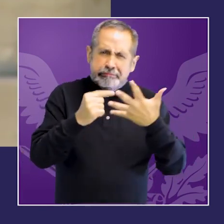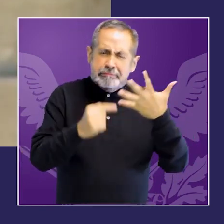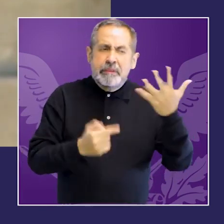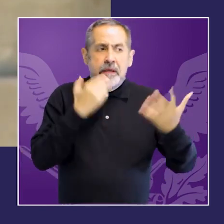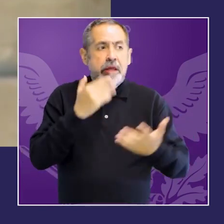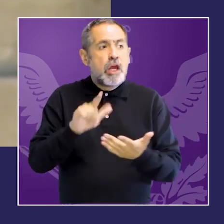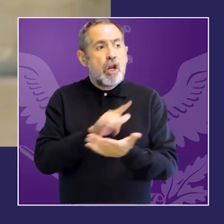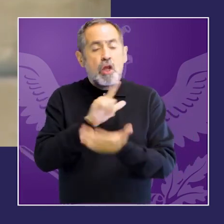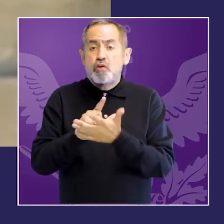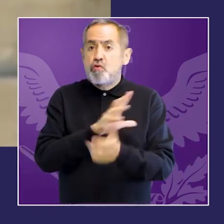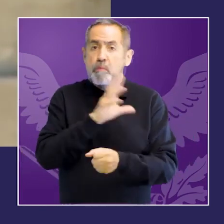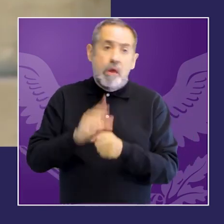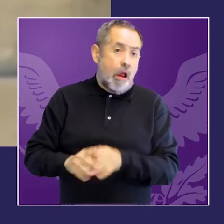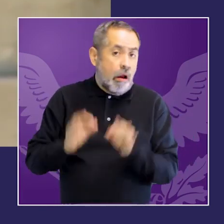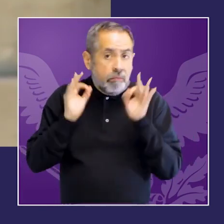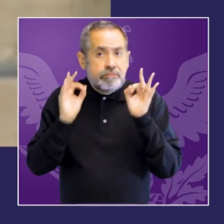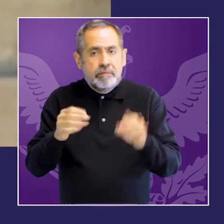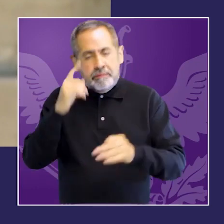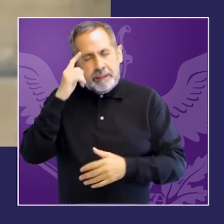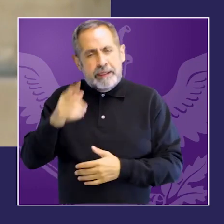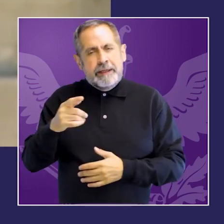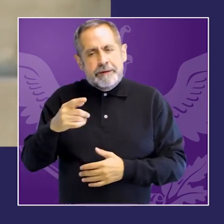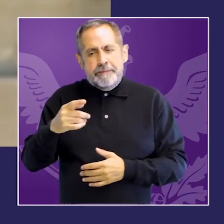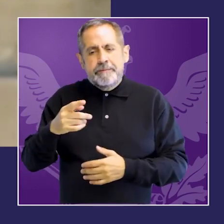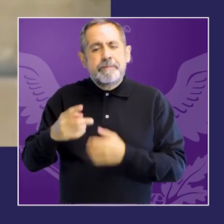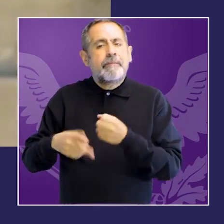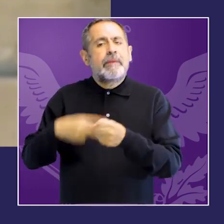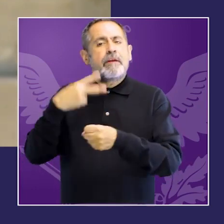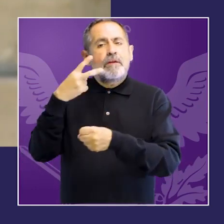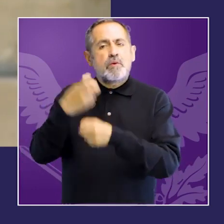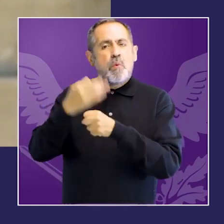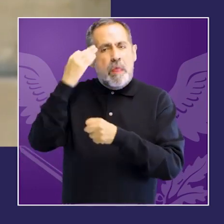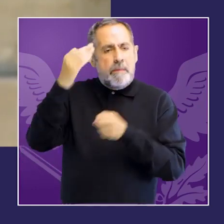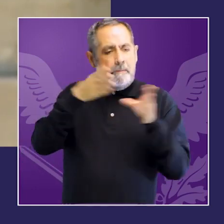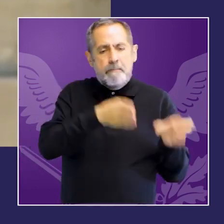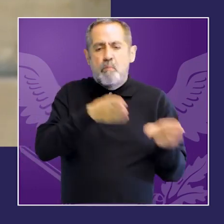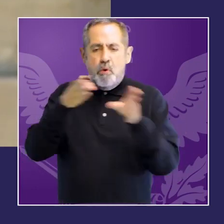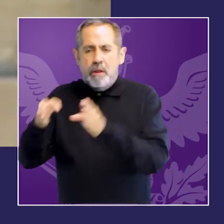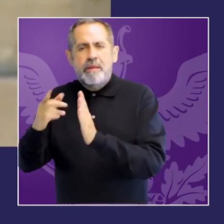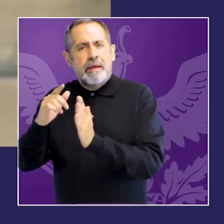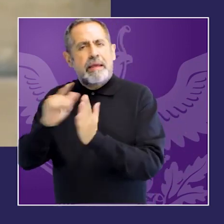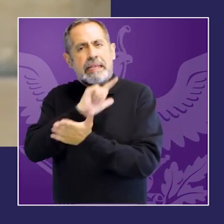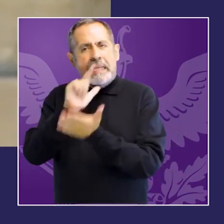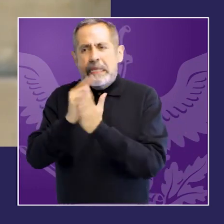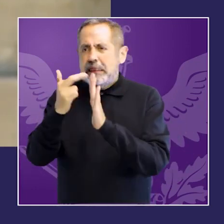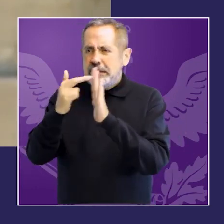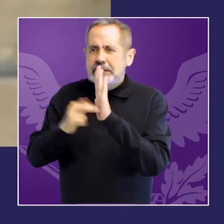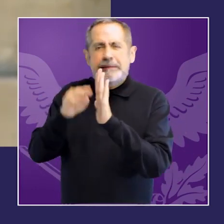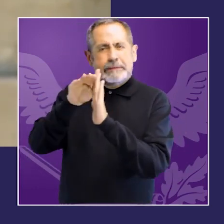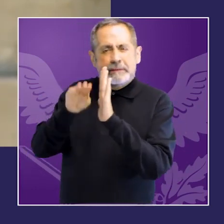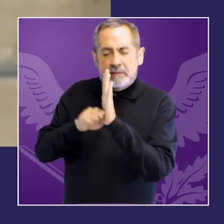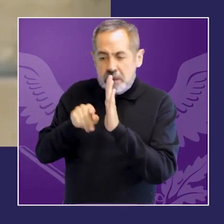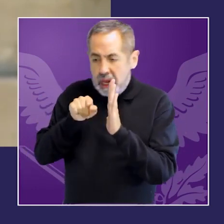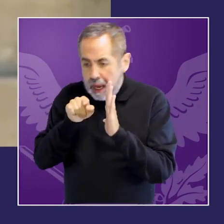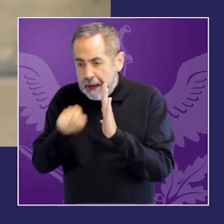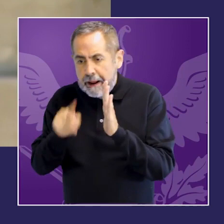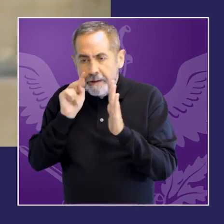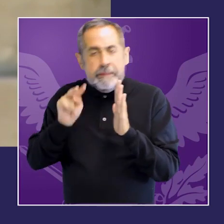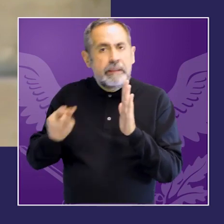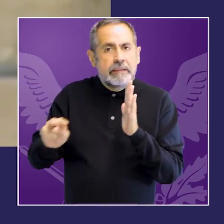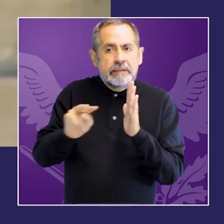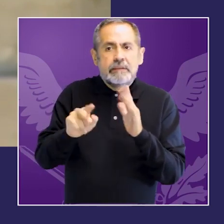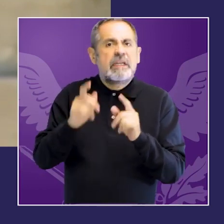No solo está en juego la integridad física de las mujeres, está en juego sus posibilidades de intervenir